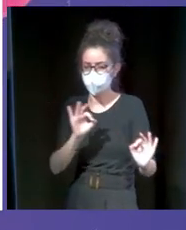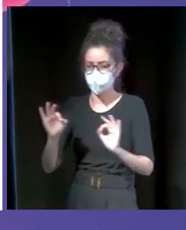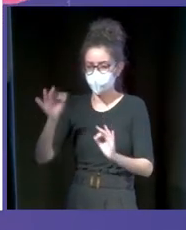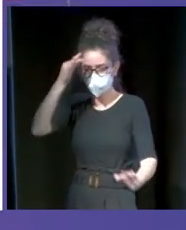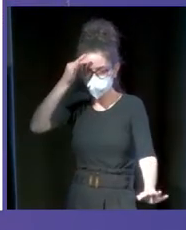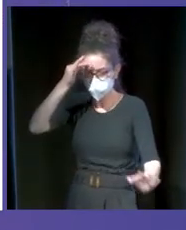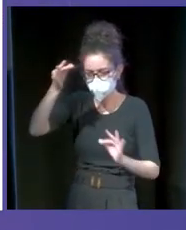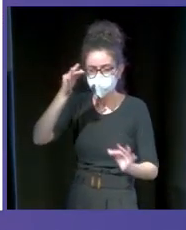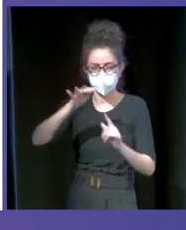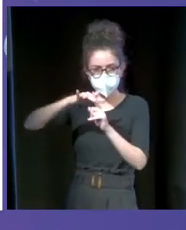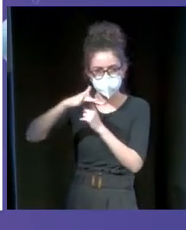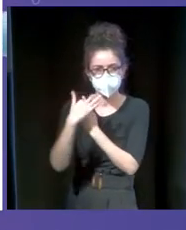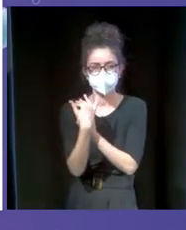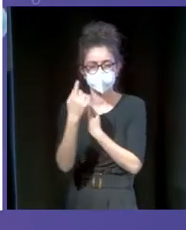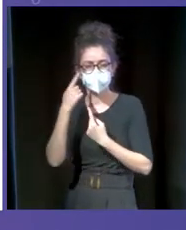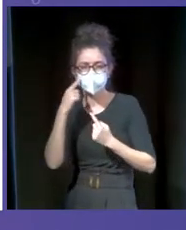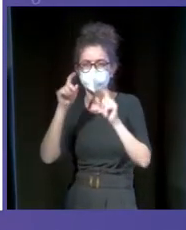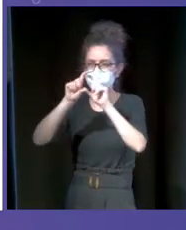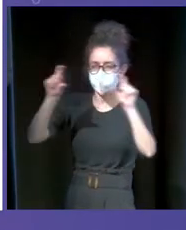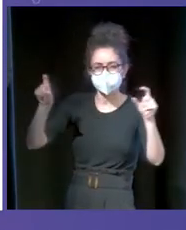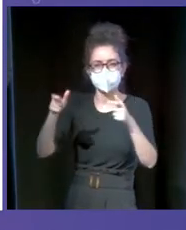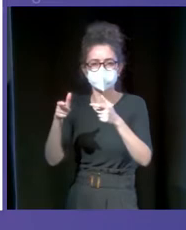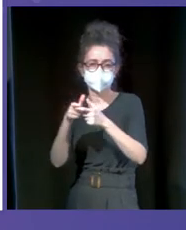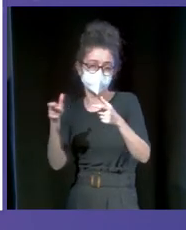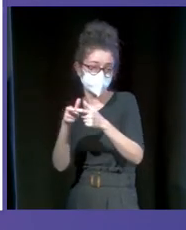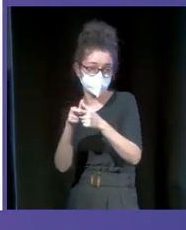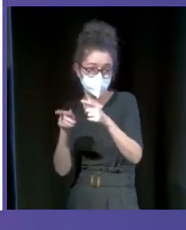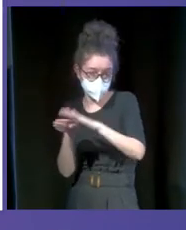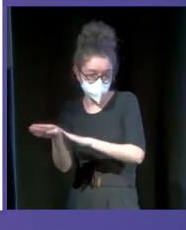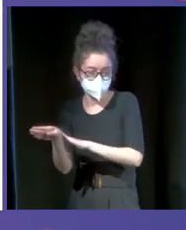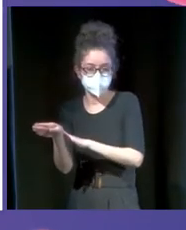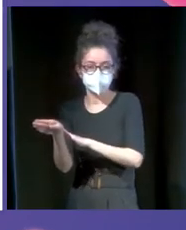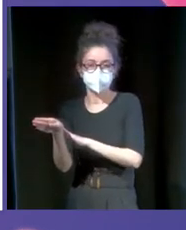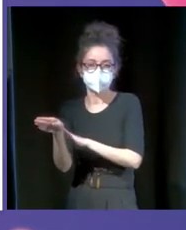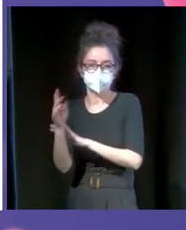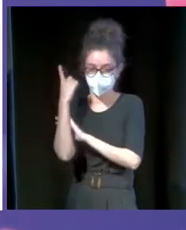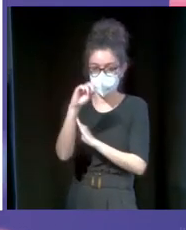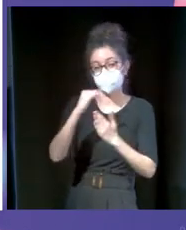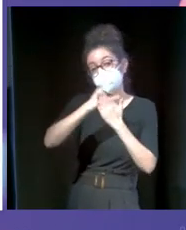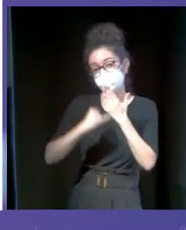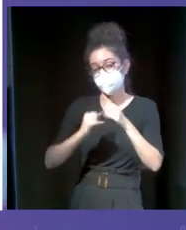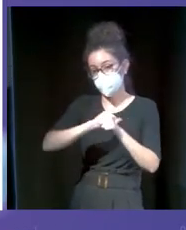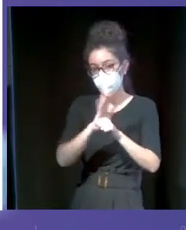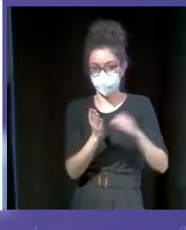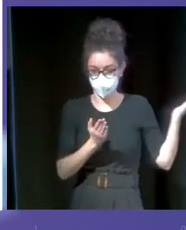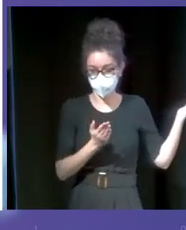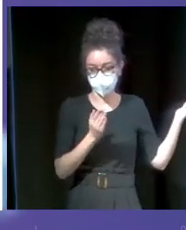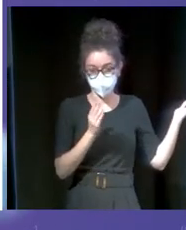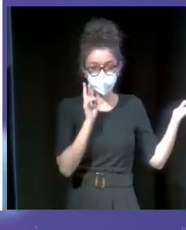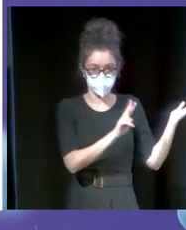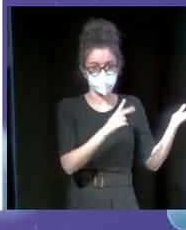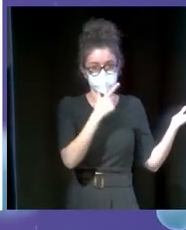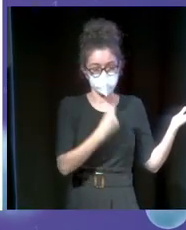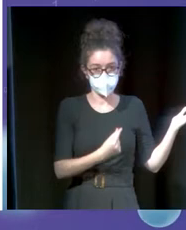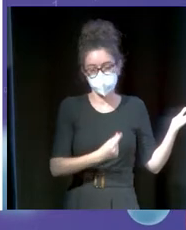cuál era la proyección del sector del ticketing. Se ve claramente la crisis del COVID. Como podéis ver, la